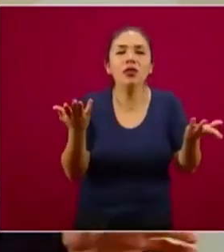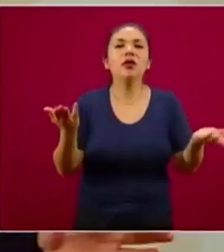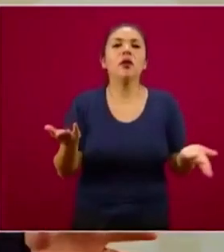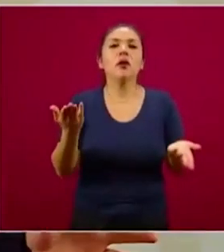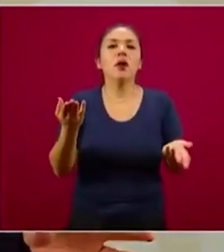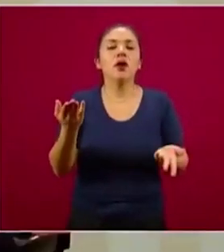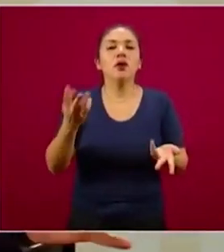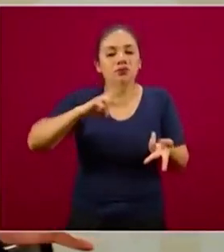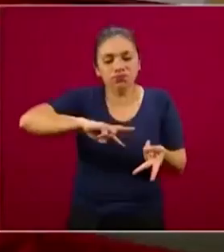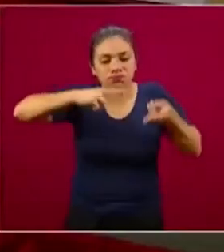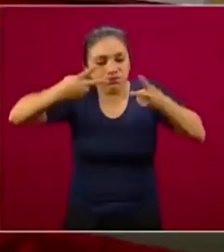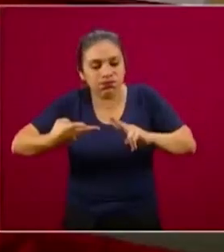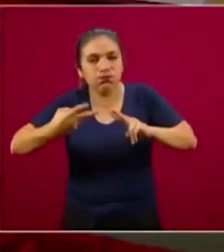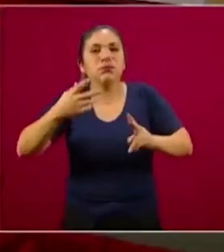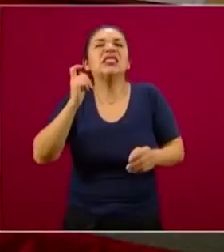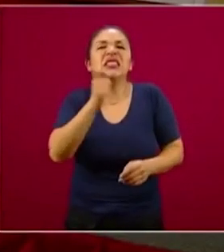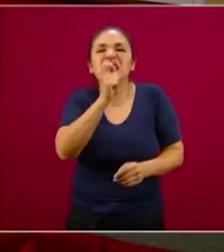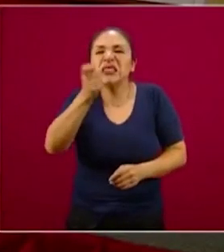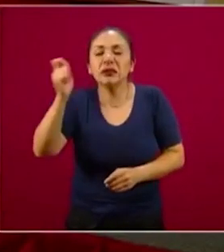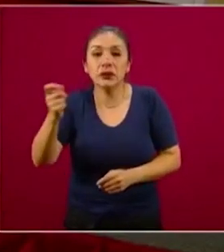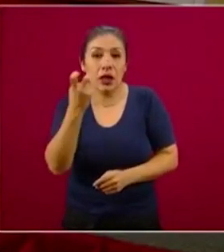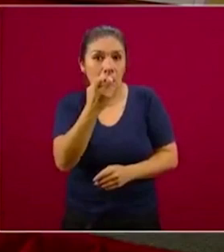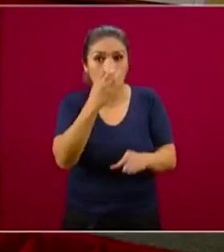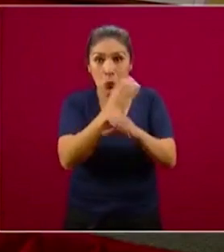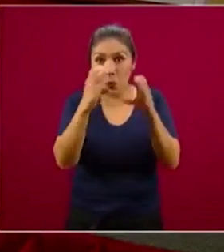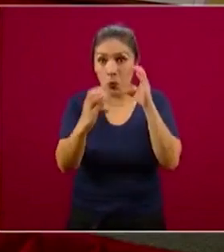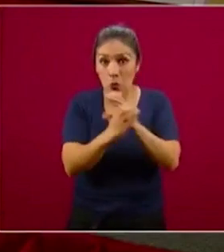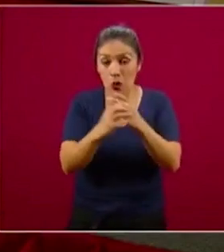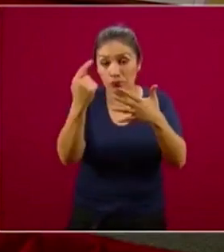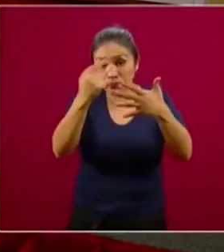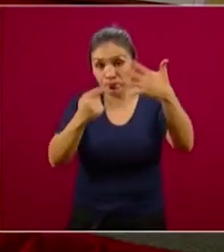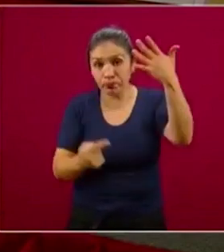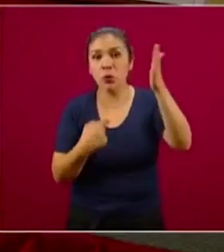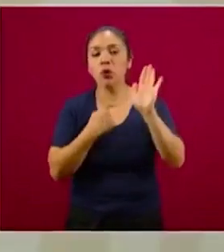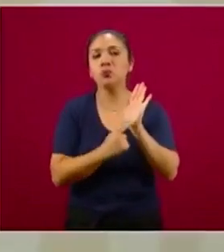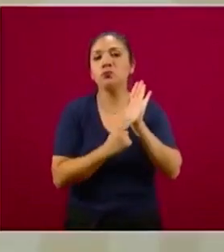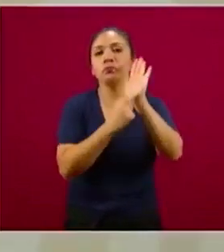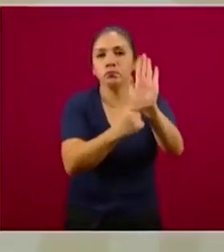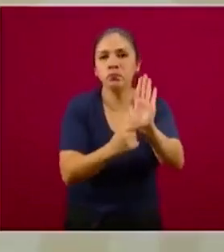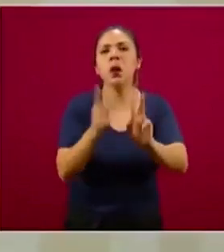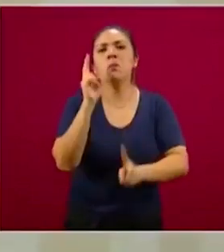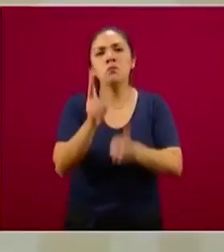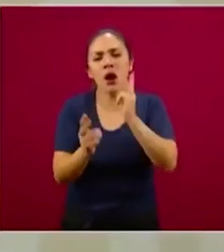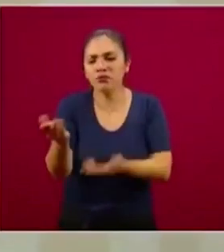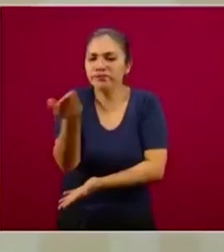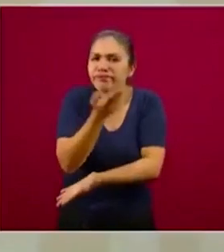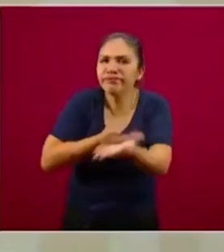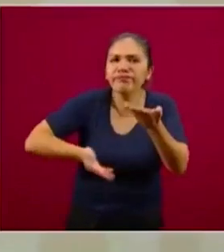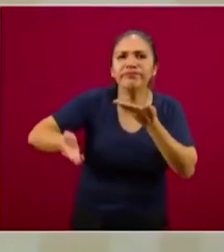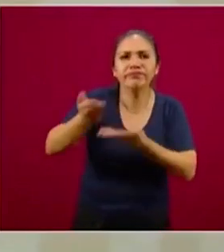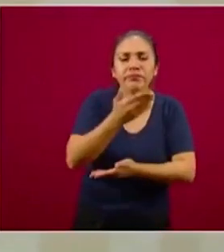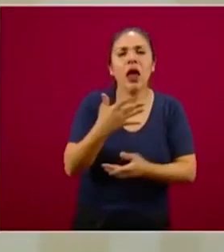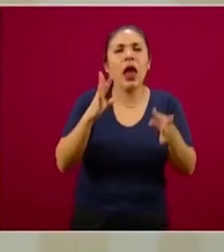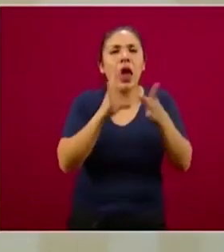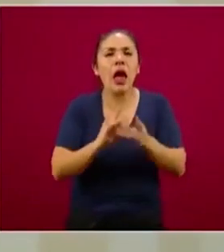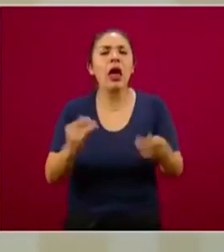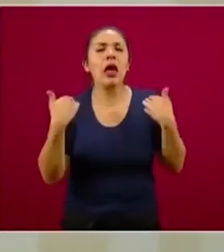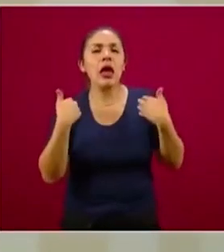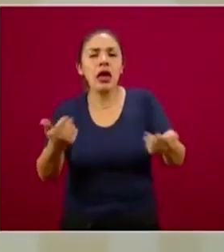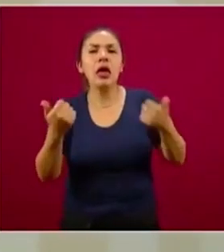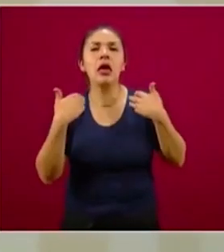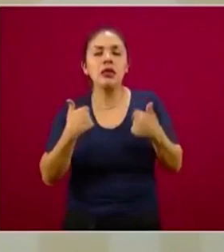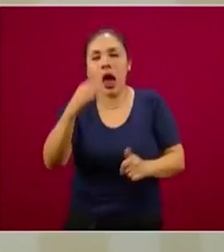reconversiones, y cada uno de los elementos se le presenta, se conversa, se afinan tiempos, planes,